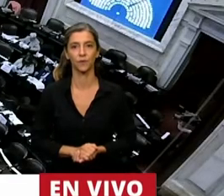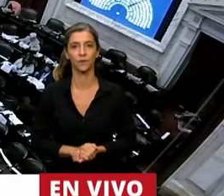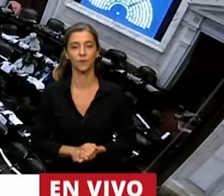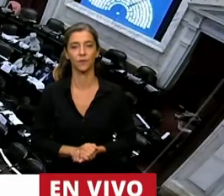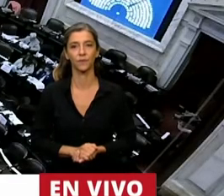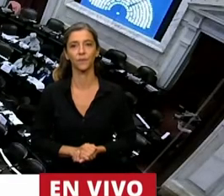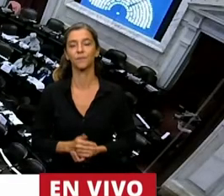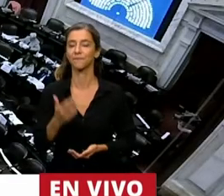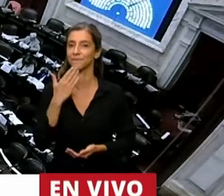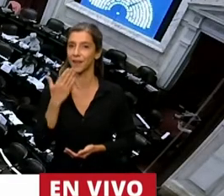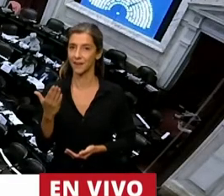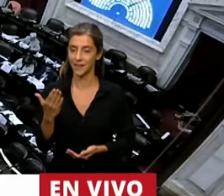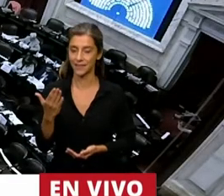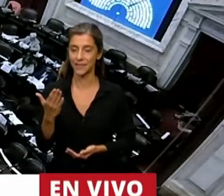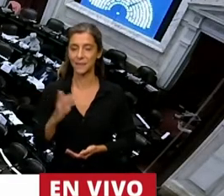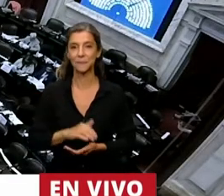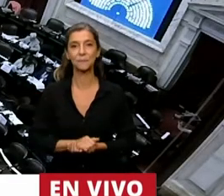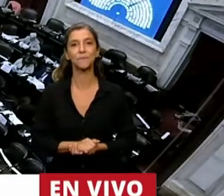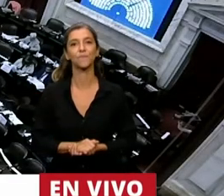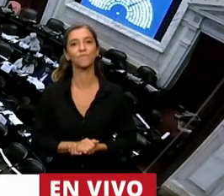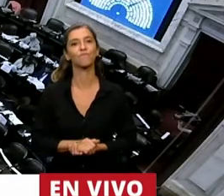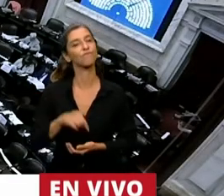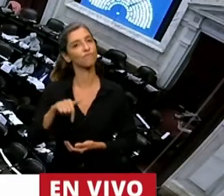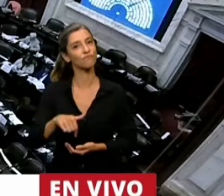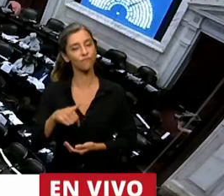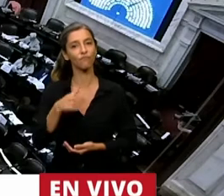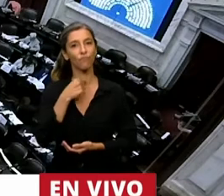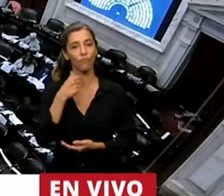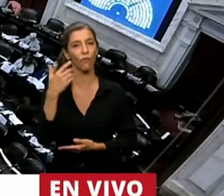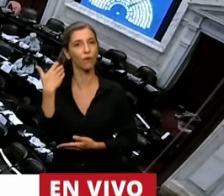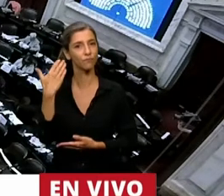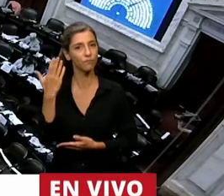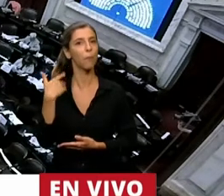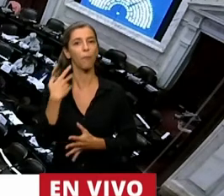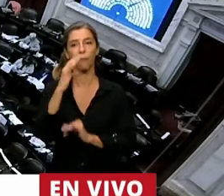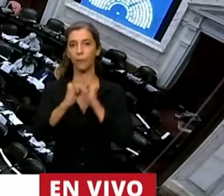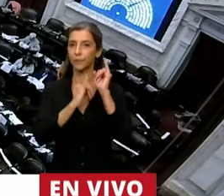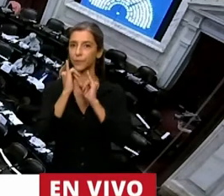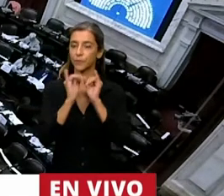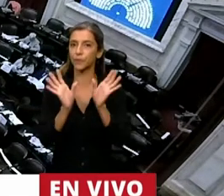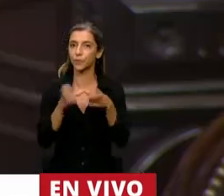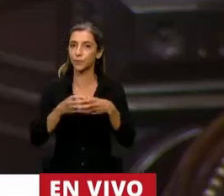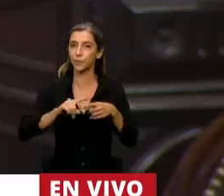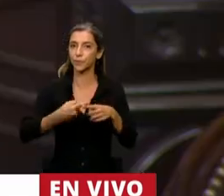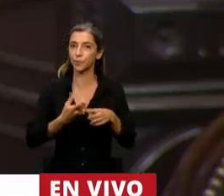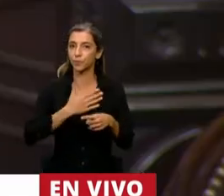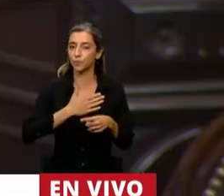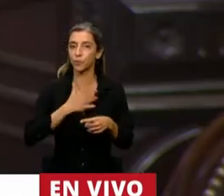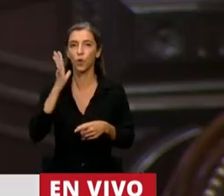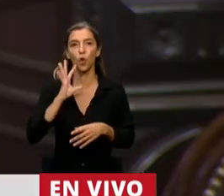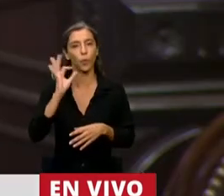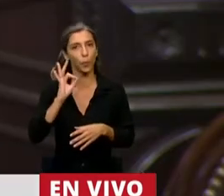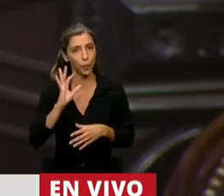Gracias por esta oportunidad de poder fijar nuestra posición política como bloque, como interbloque.